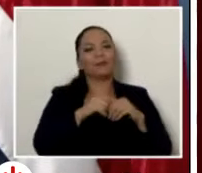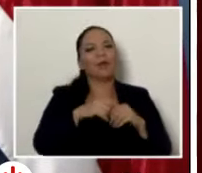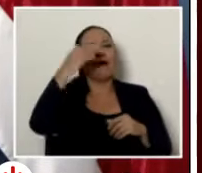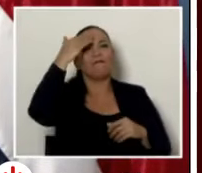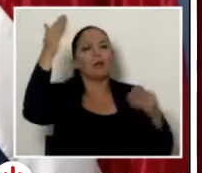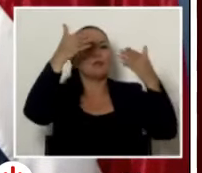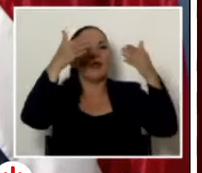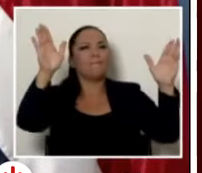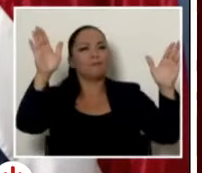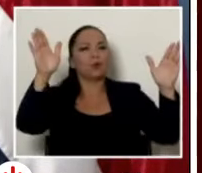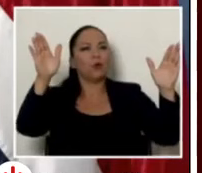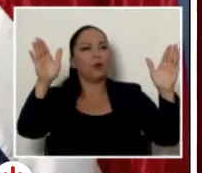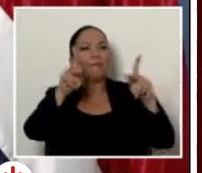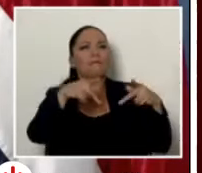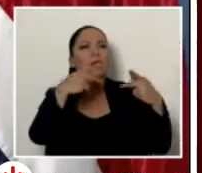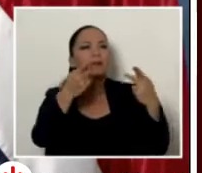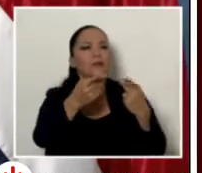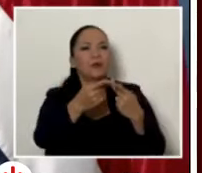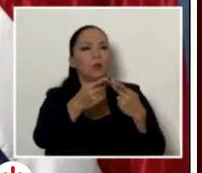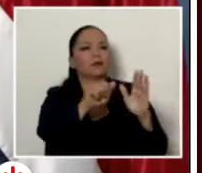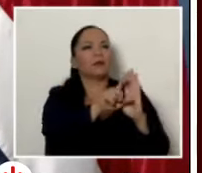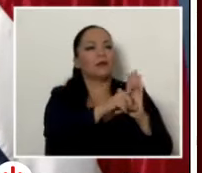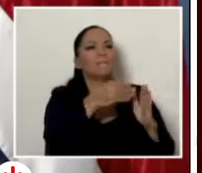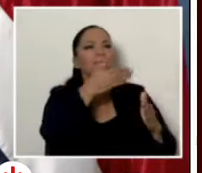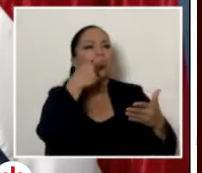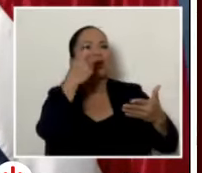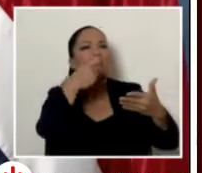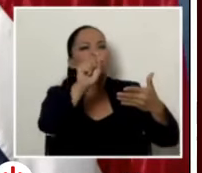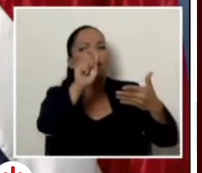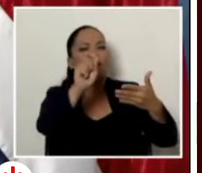legislativa mejor calificada y usted va